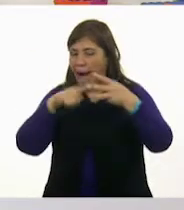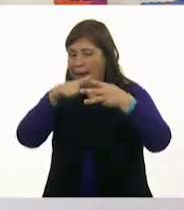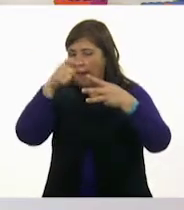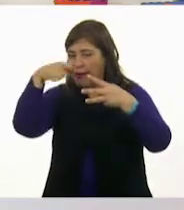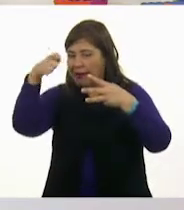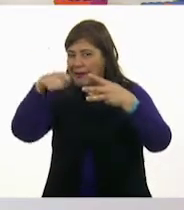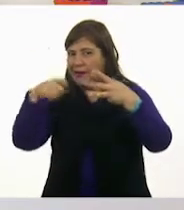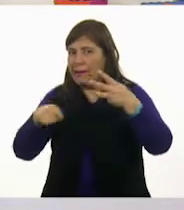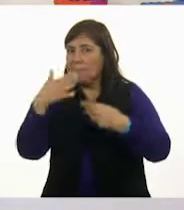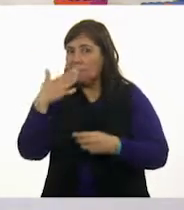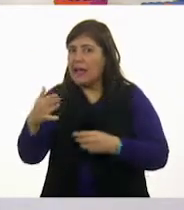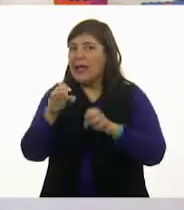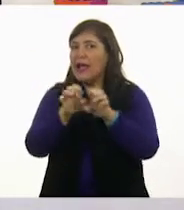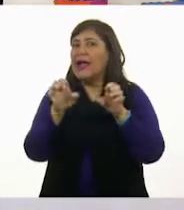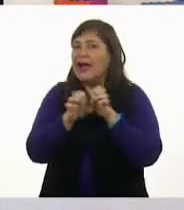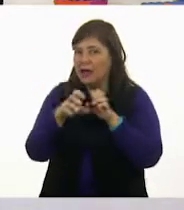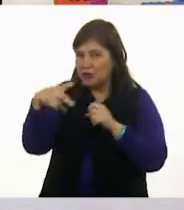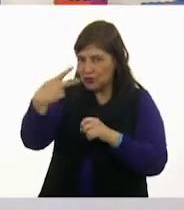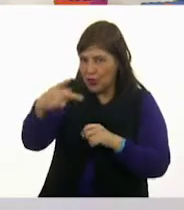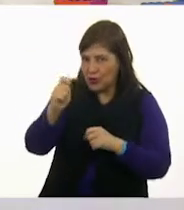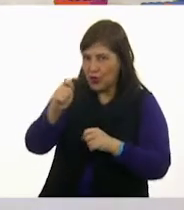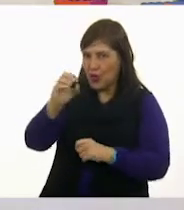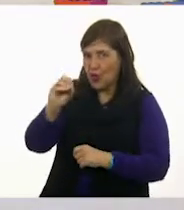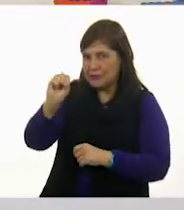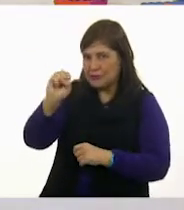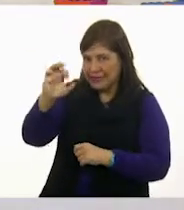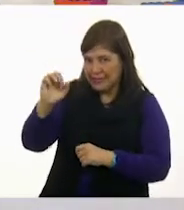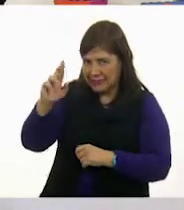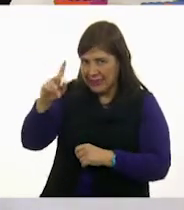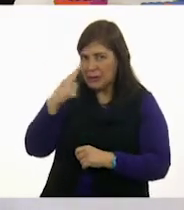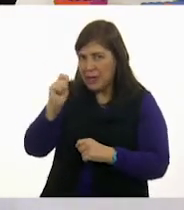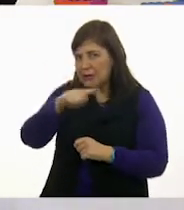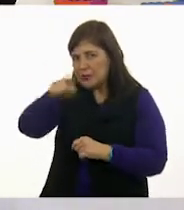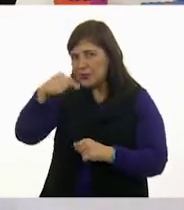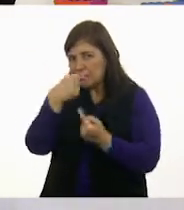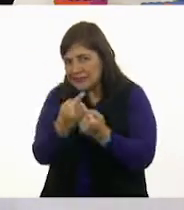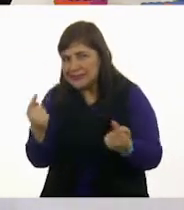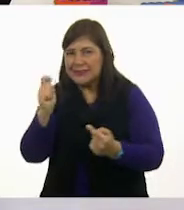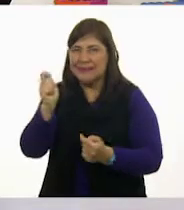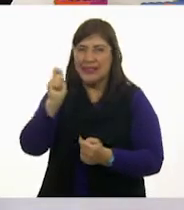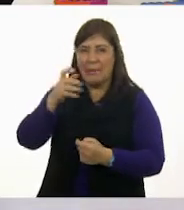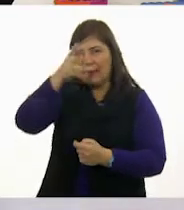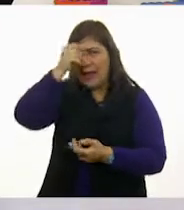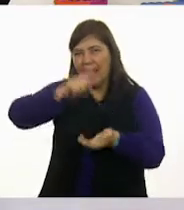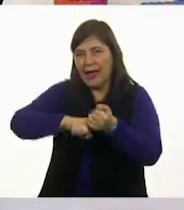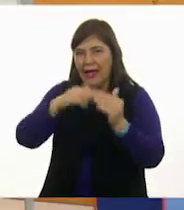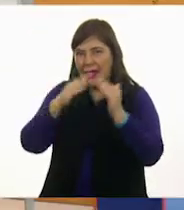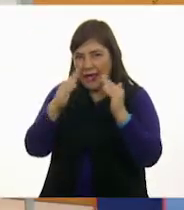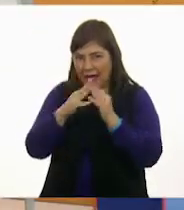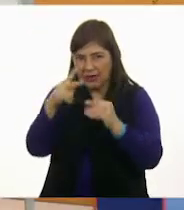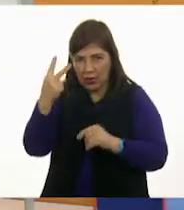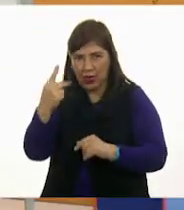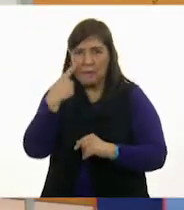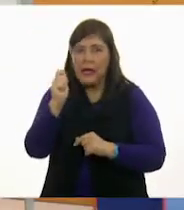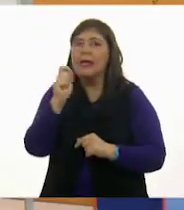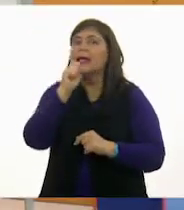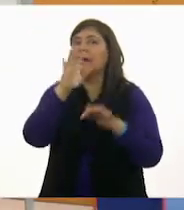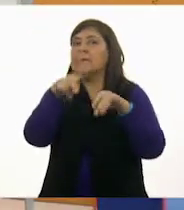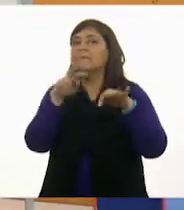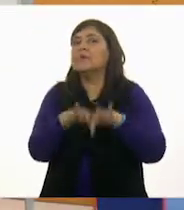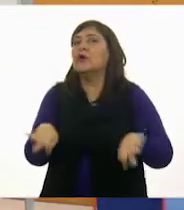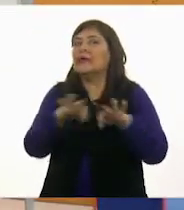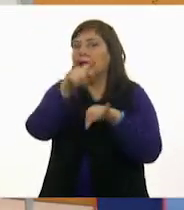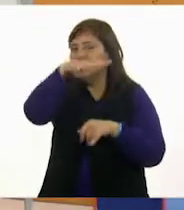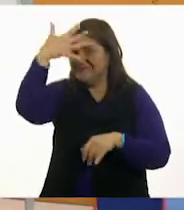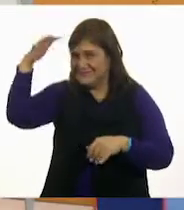otra buena para el equipo de Oscar. Y los niños y las niñas de Aprenden Casa 2, pero además también los adultos que estén jugando también. Muy bien.